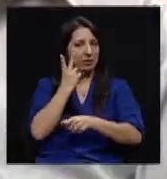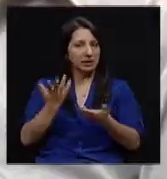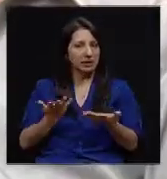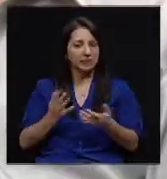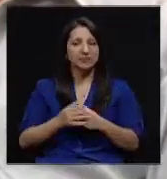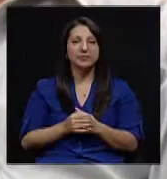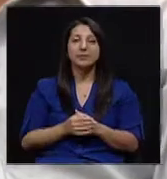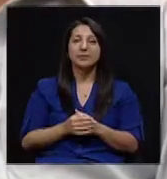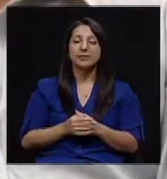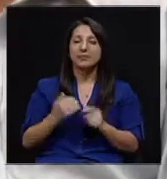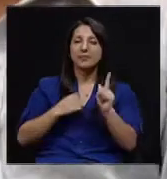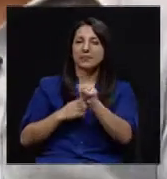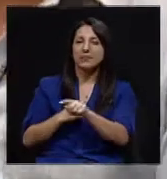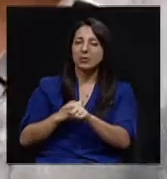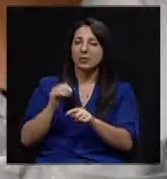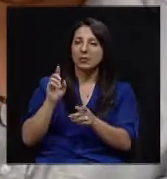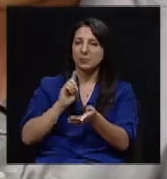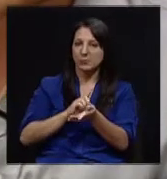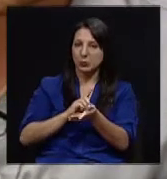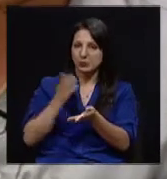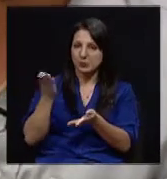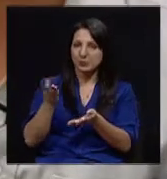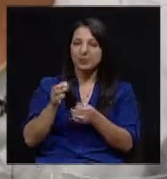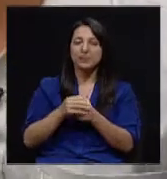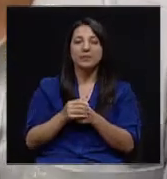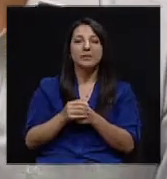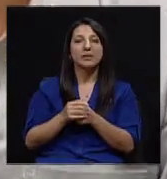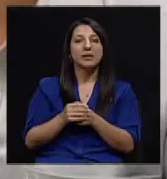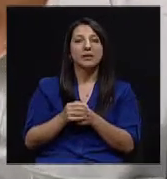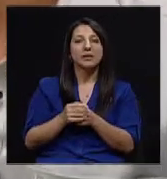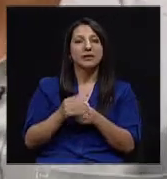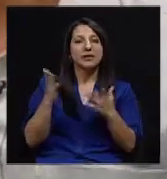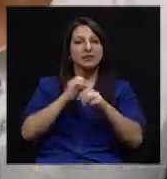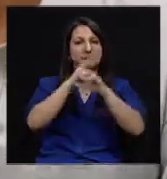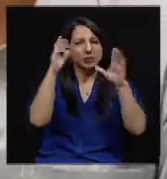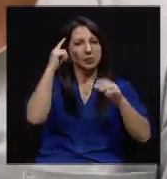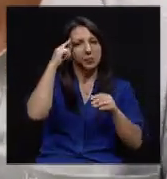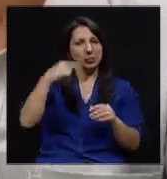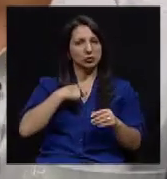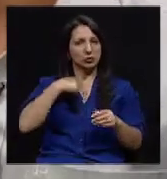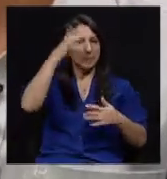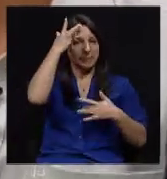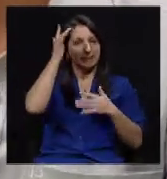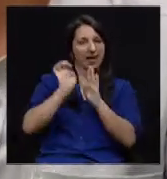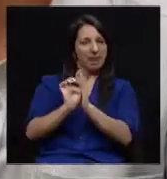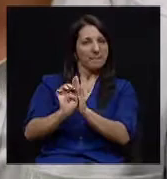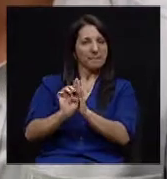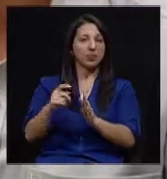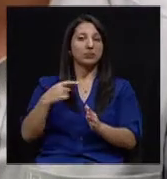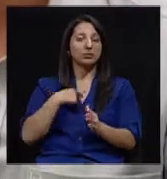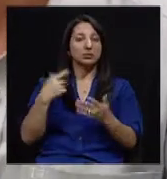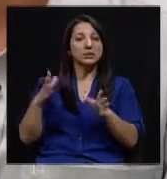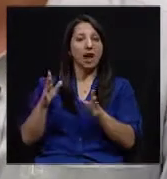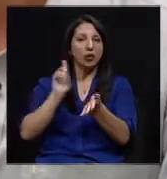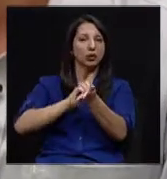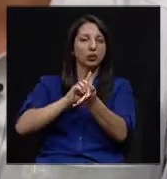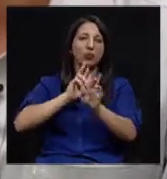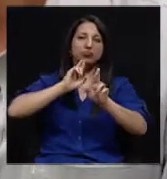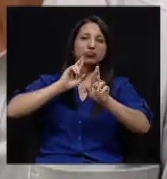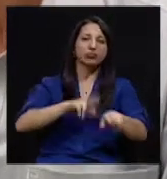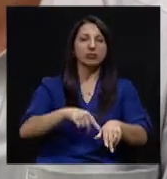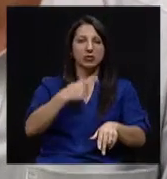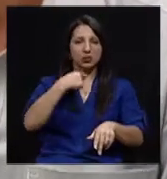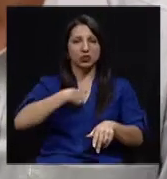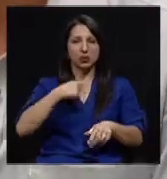Doctor, una pregunta. Ya, bueno, imaginando que soy un paciente, me han diagnosticado que soy